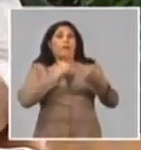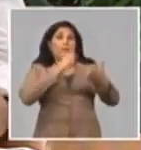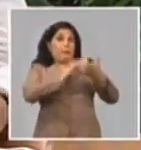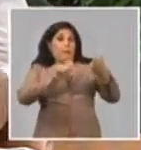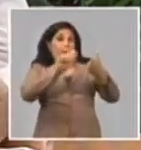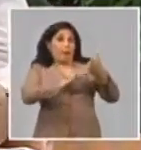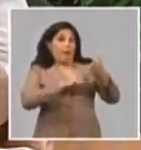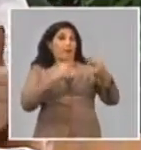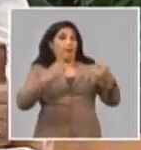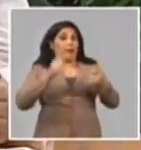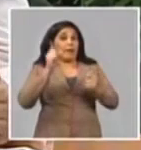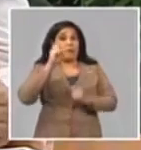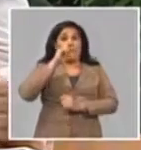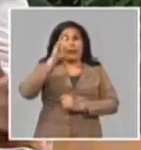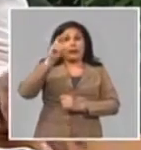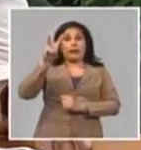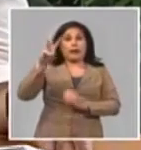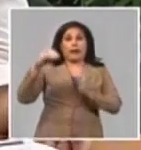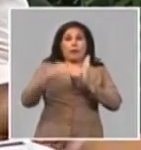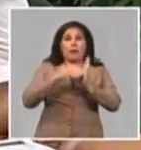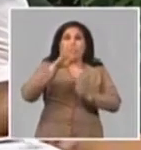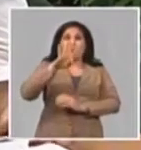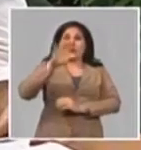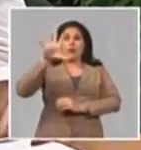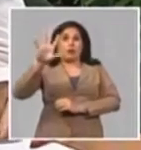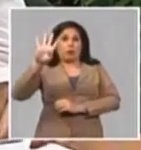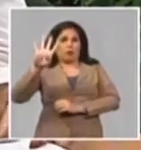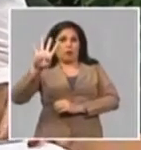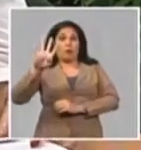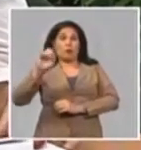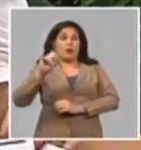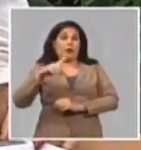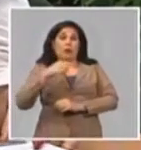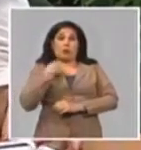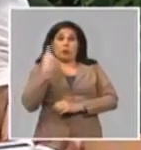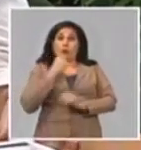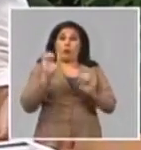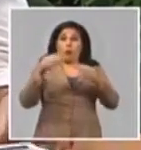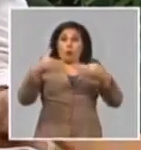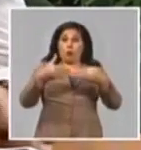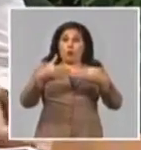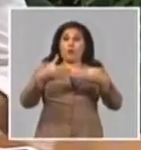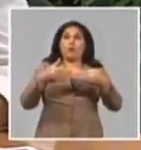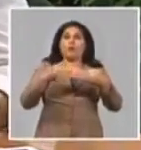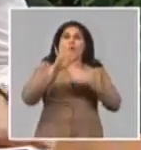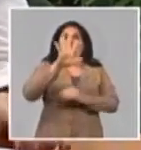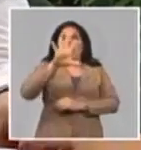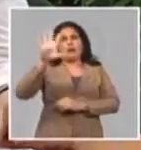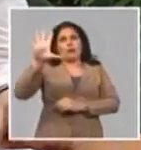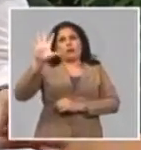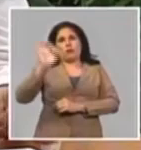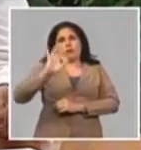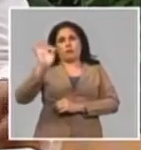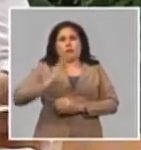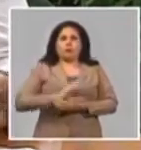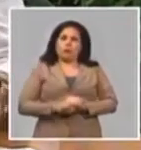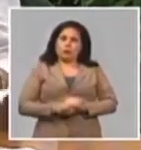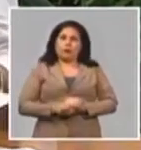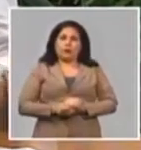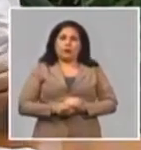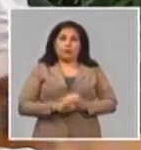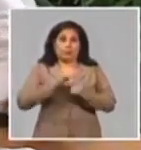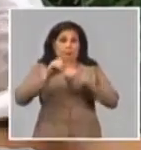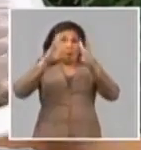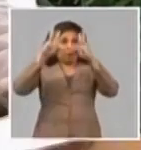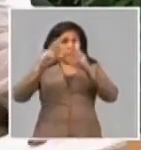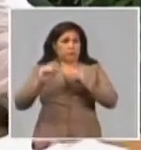3.013.454 y hemos concluido ya el 45%. Estos